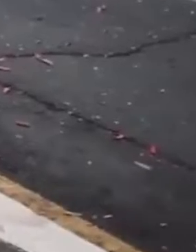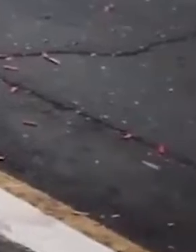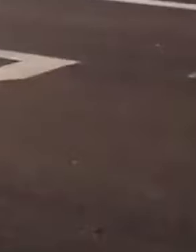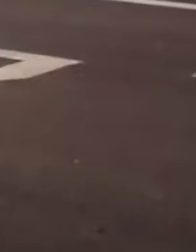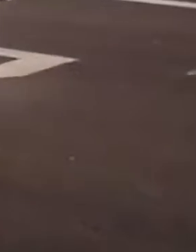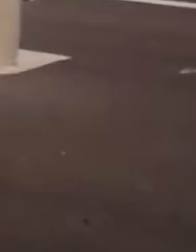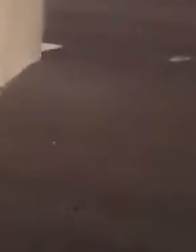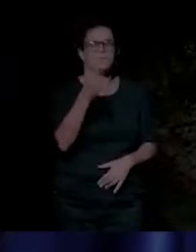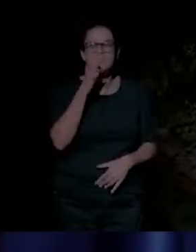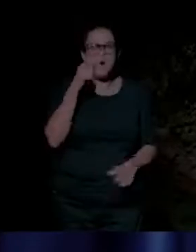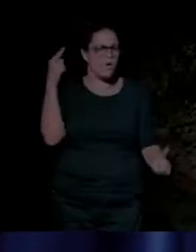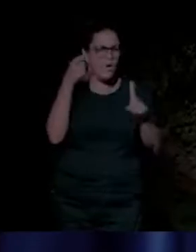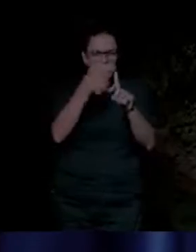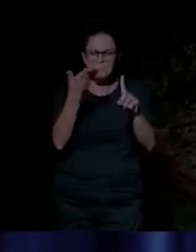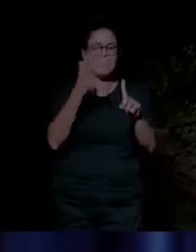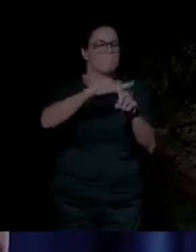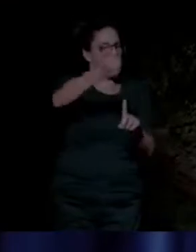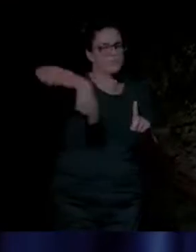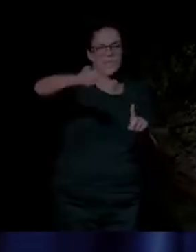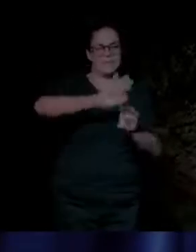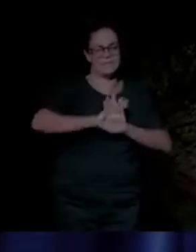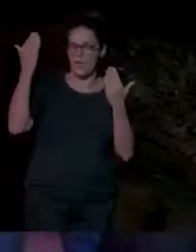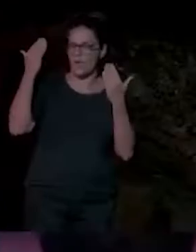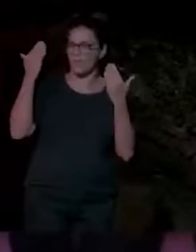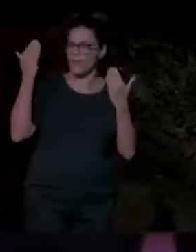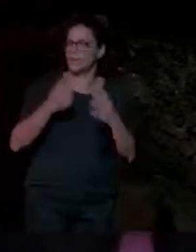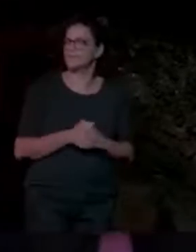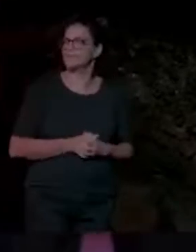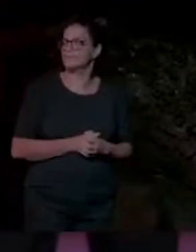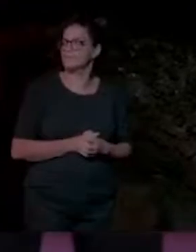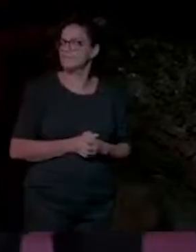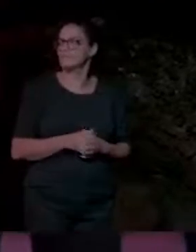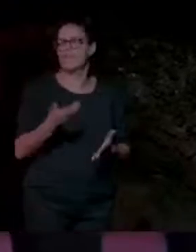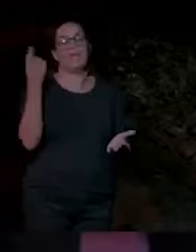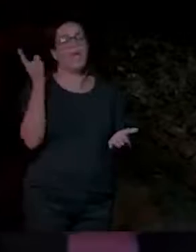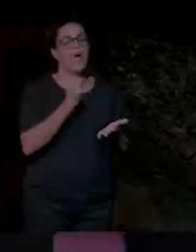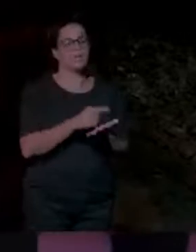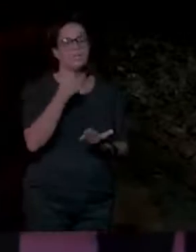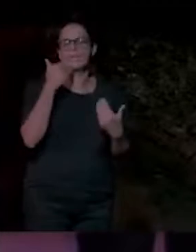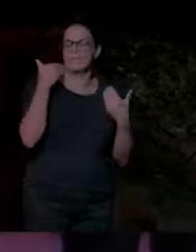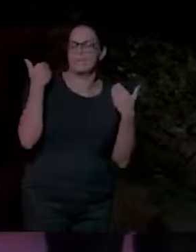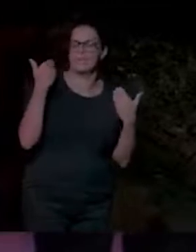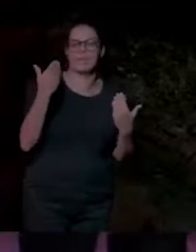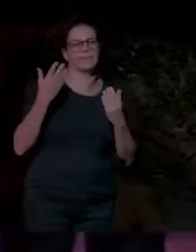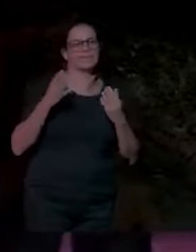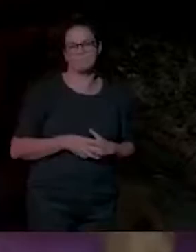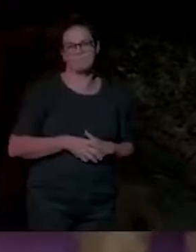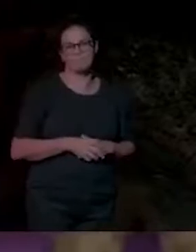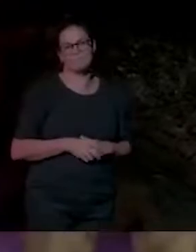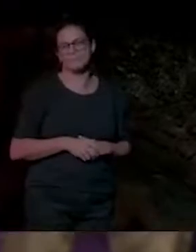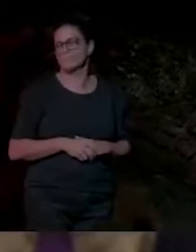única y exclusivamente para ustedes. Gracias. Gracias por su extraordinaria labor.